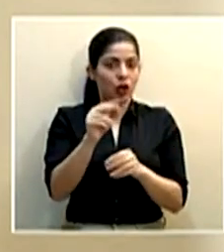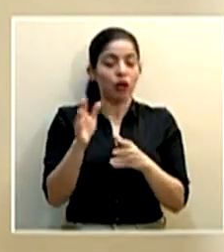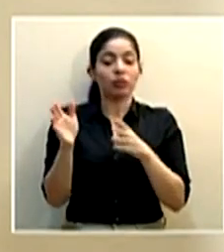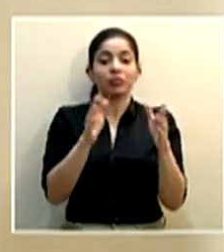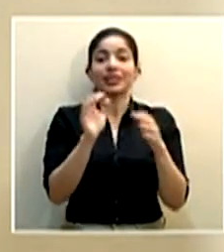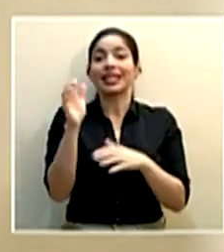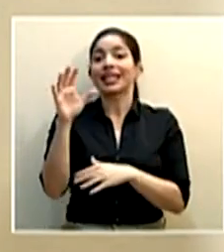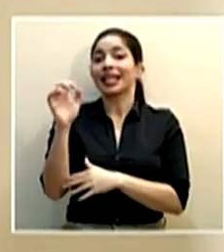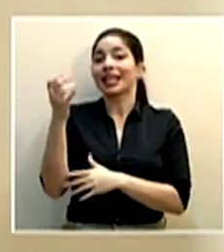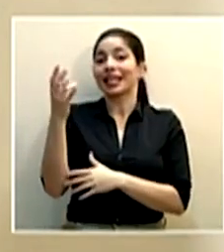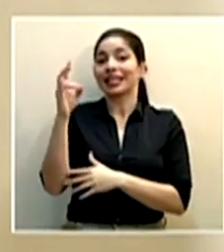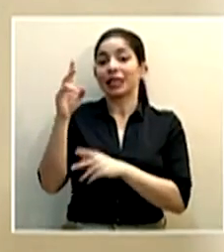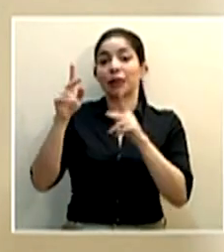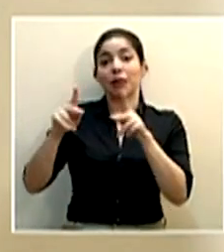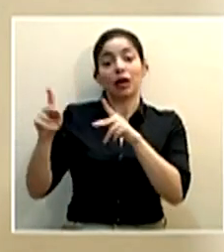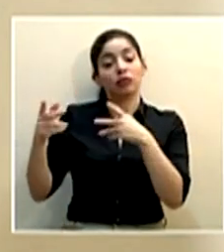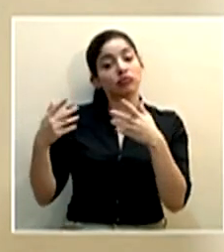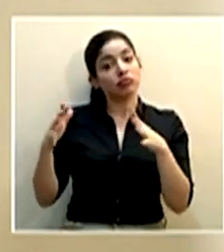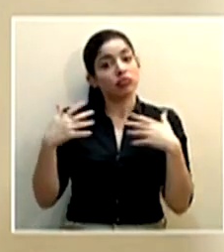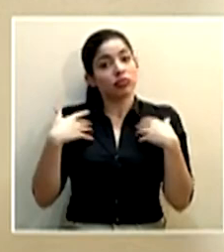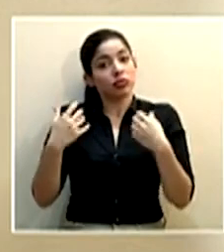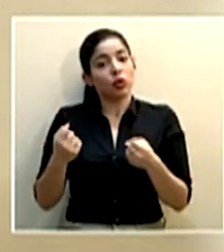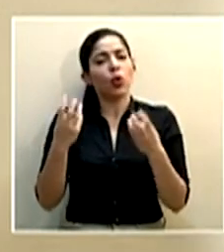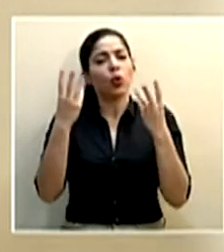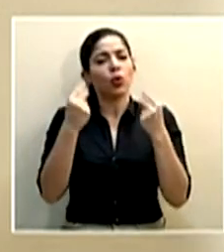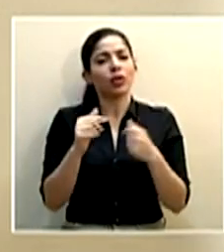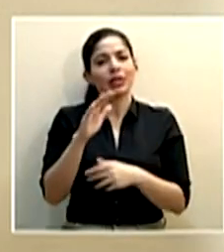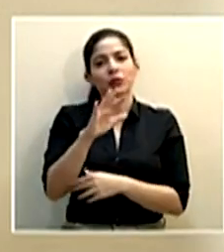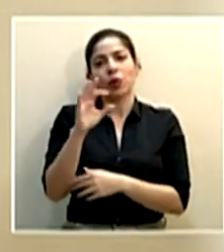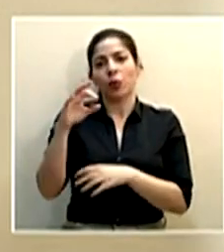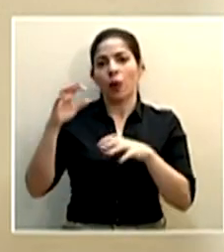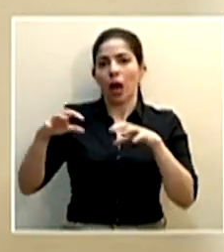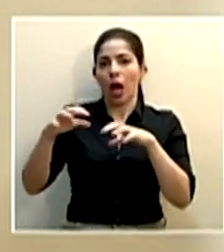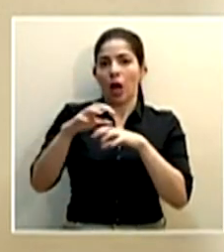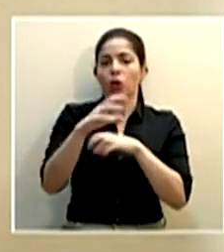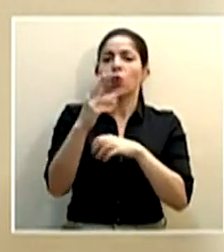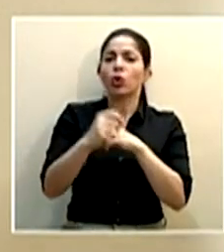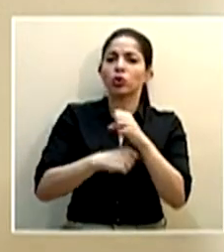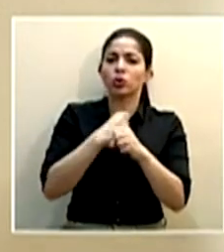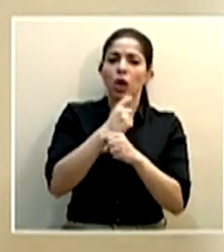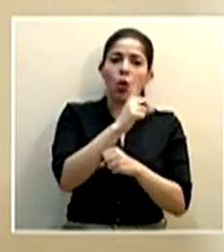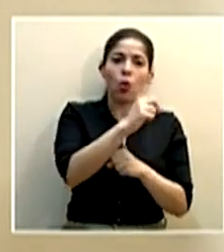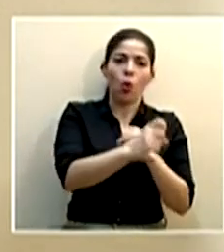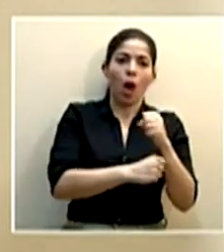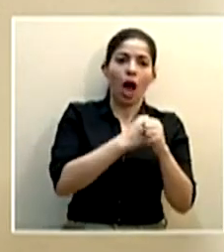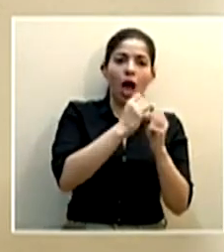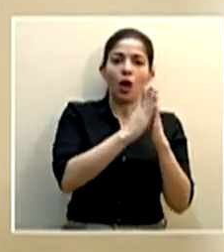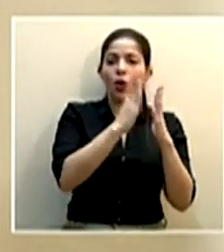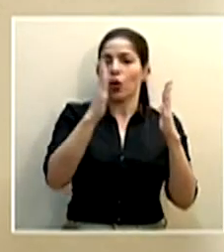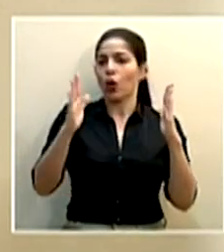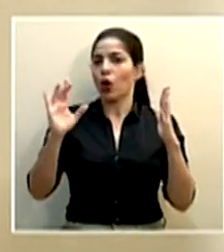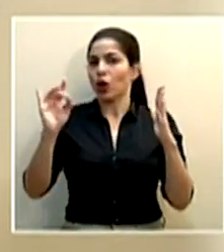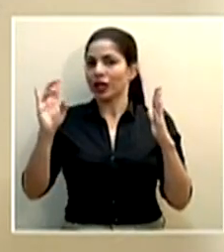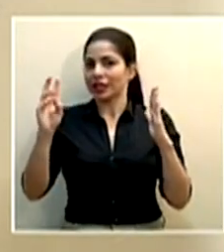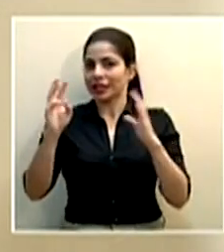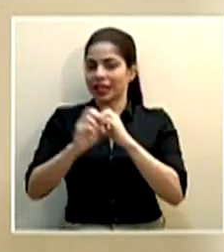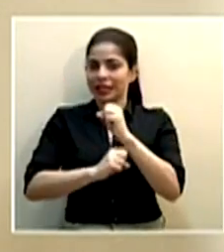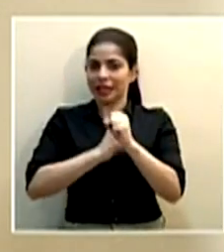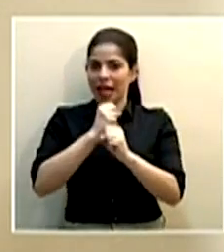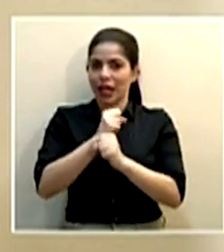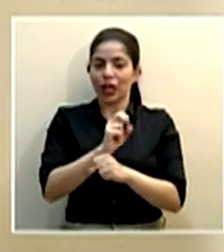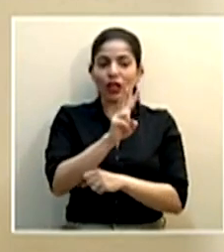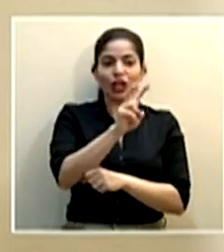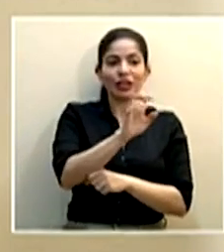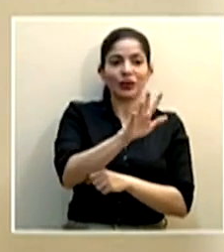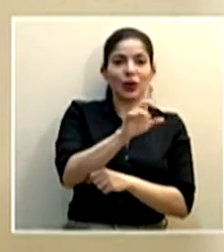quinientos diecisiete personas que ya están recuperadas en cincuenta y nueve cantones. El rango de edad va desde el año hasta los ochenta y seis años, con doscientos